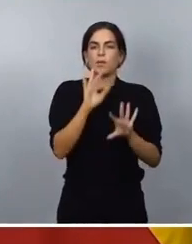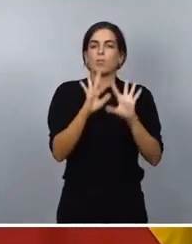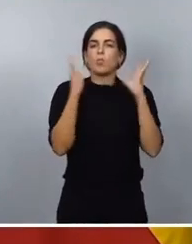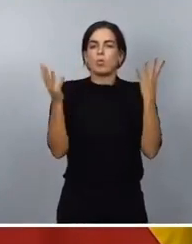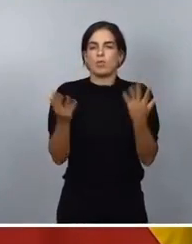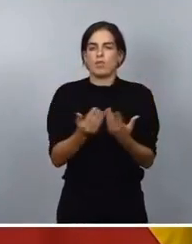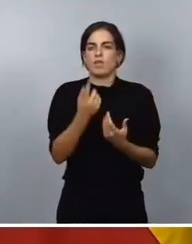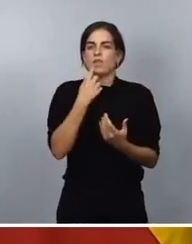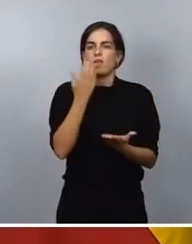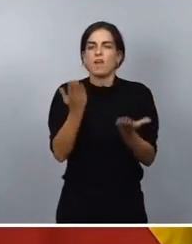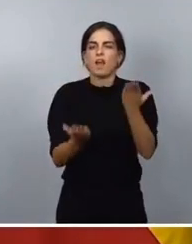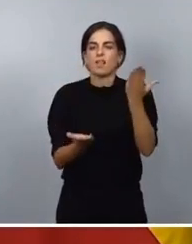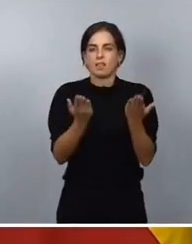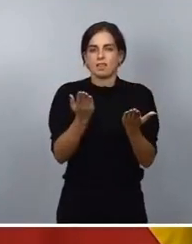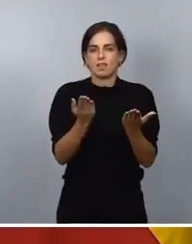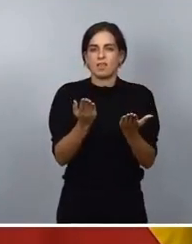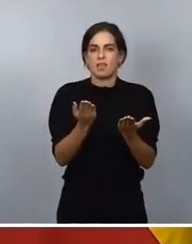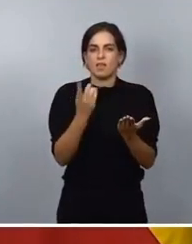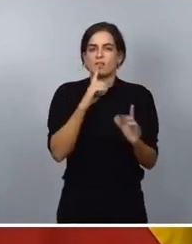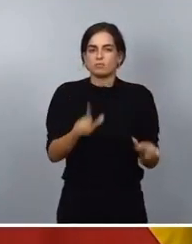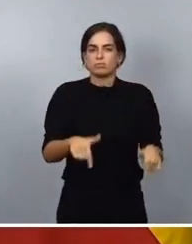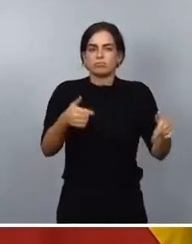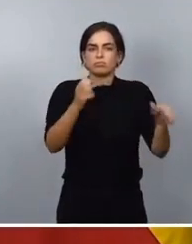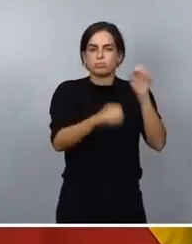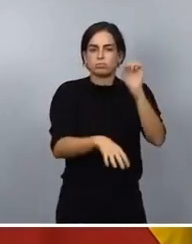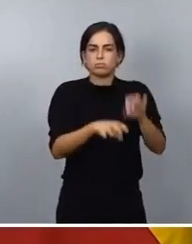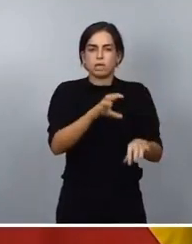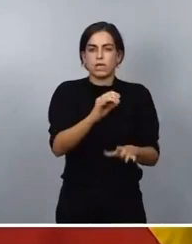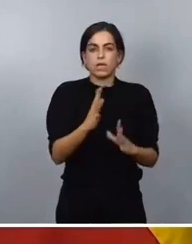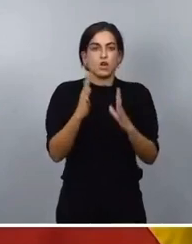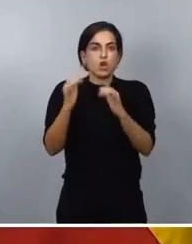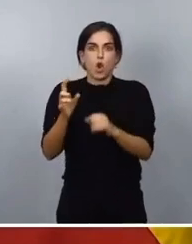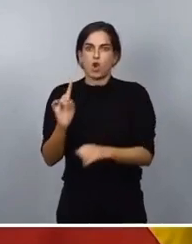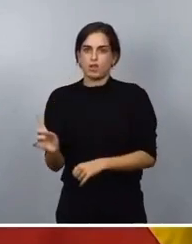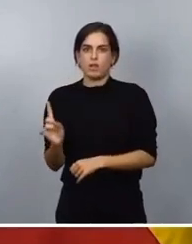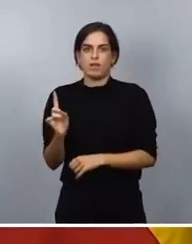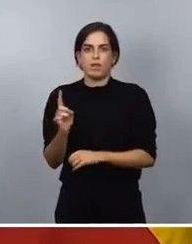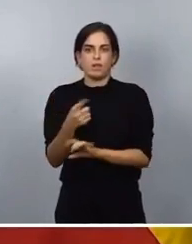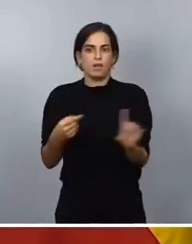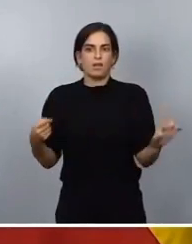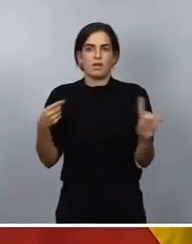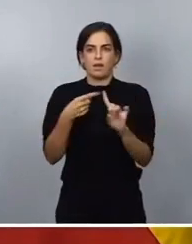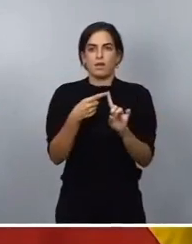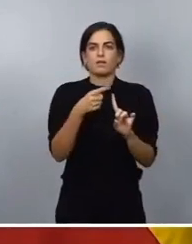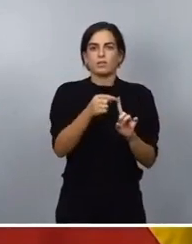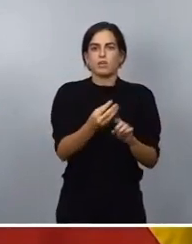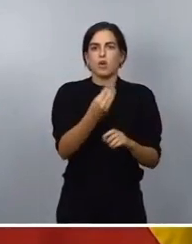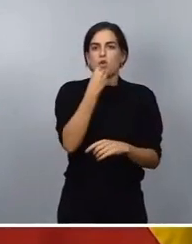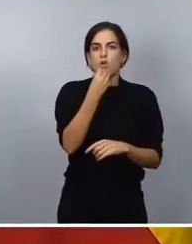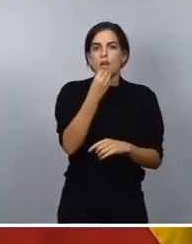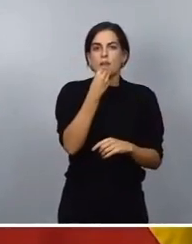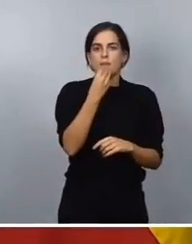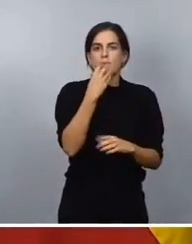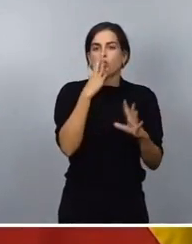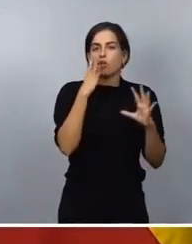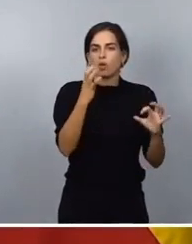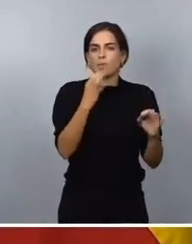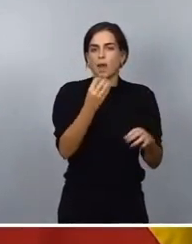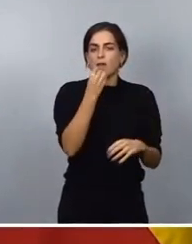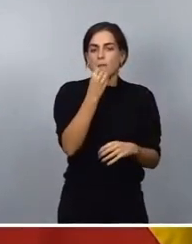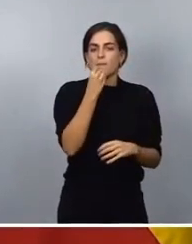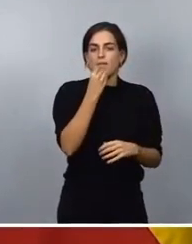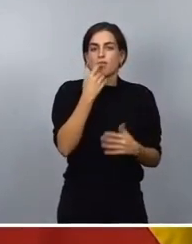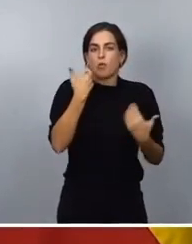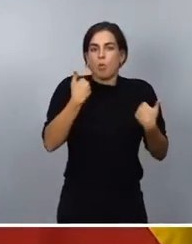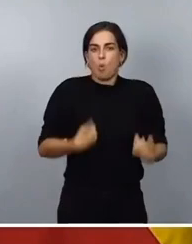desperdiciadas y no llegan al objeto mismo de los alimentos que es evidentemente la alimentación humana. Por tanto,